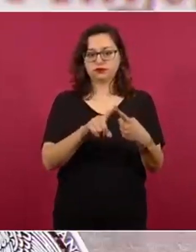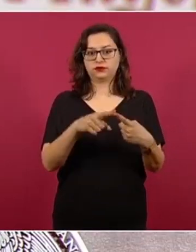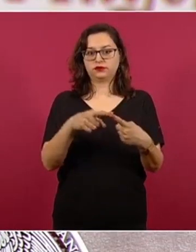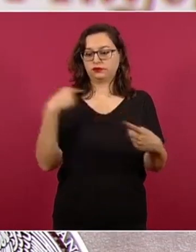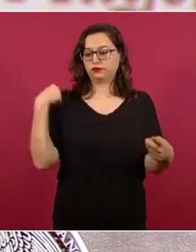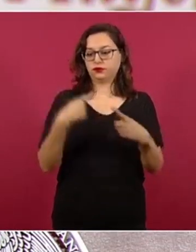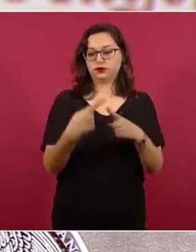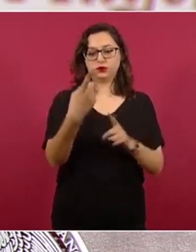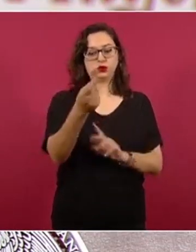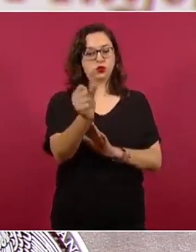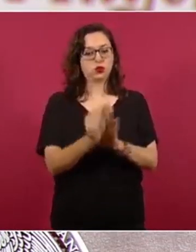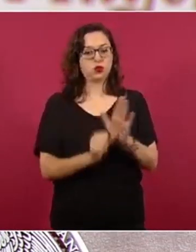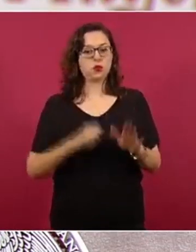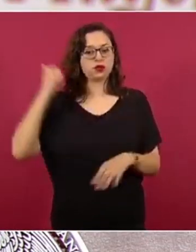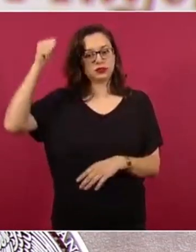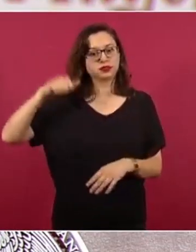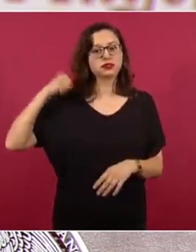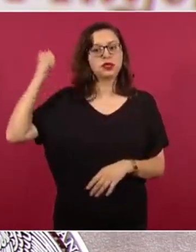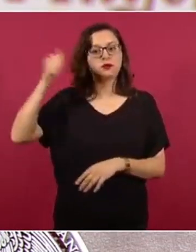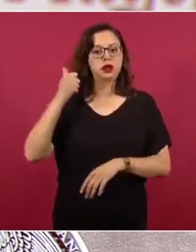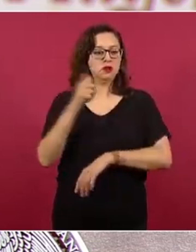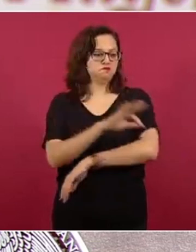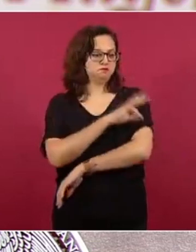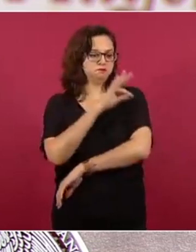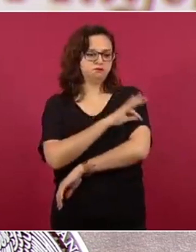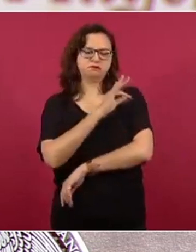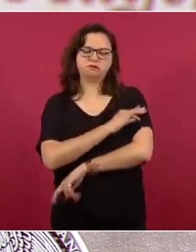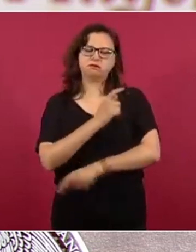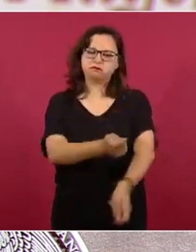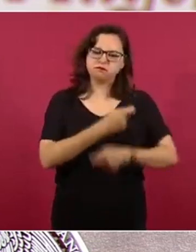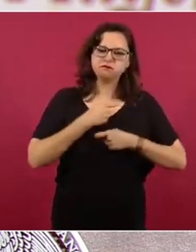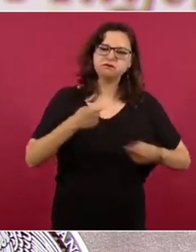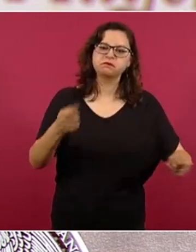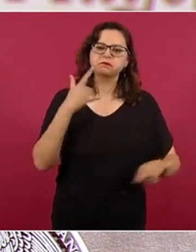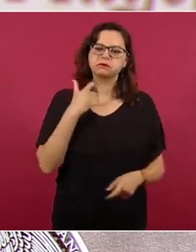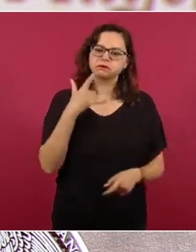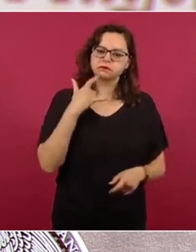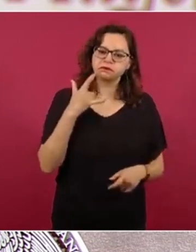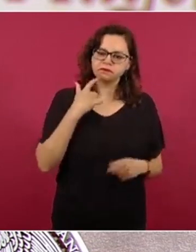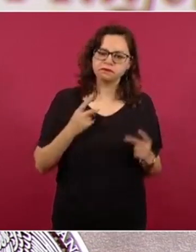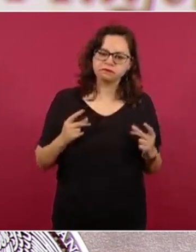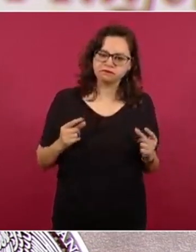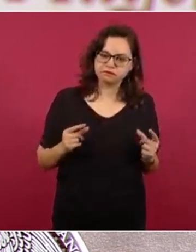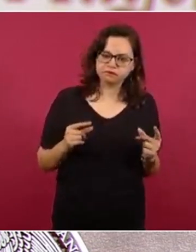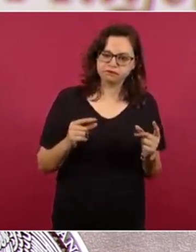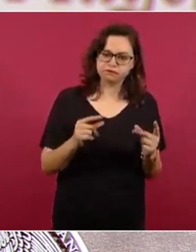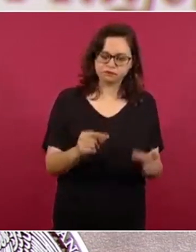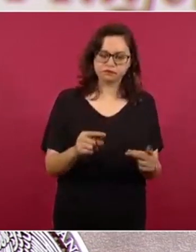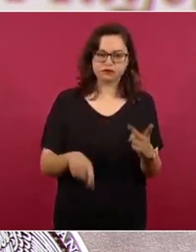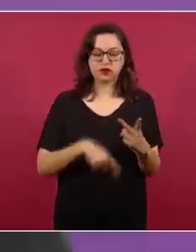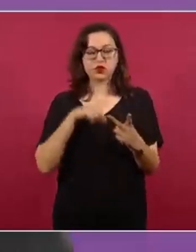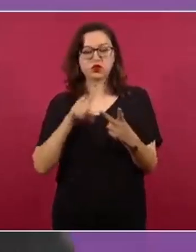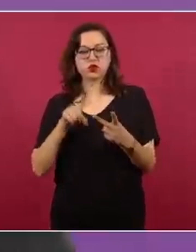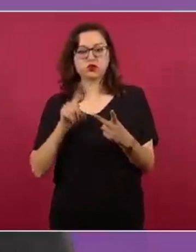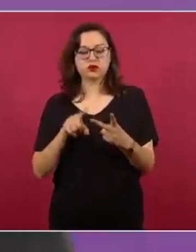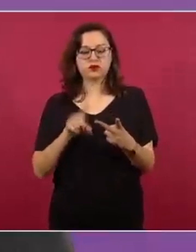abril, tener una aplicación muy copiosa de vacunas, muy intensiva. Y segundo, agradecer a las